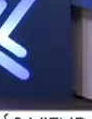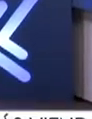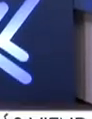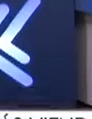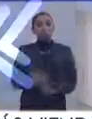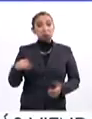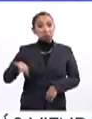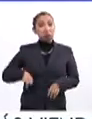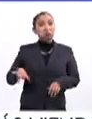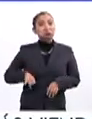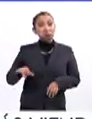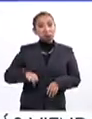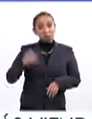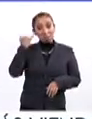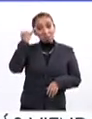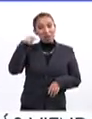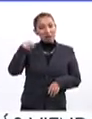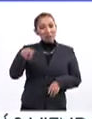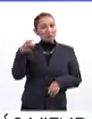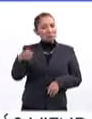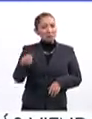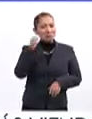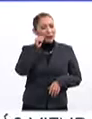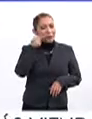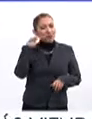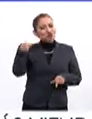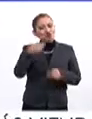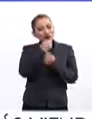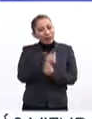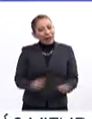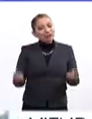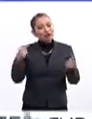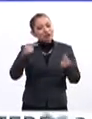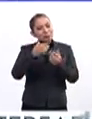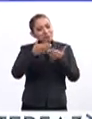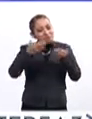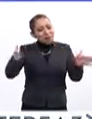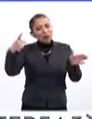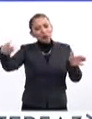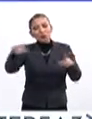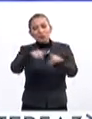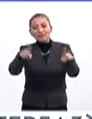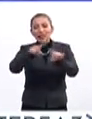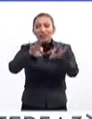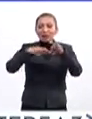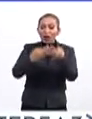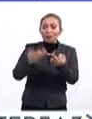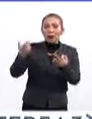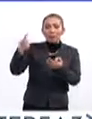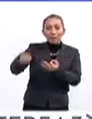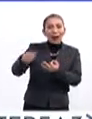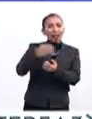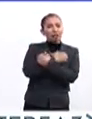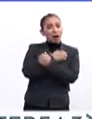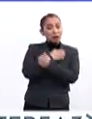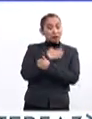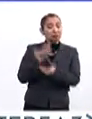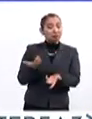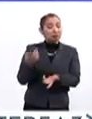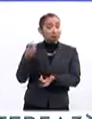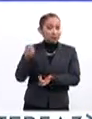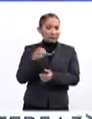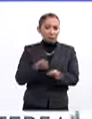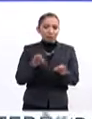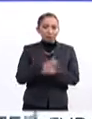Pues interesante esta propuesta, siempre recurrir a los niños y ampliar los diversos mecanismos que se hacen para la educación, pues es